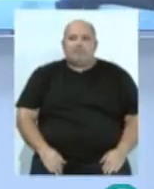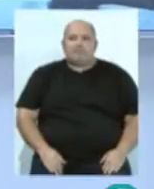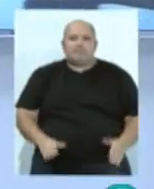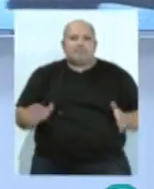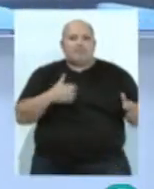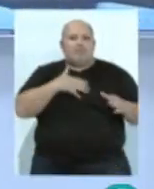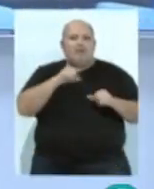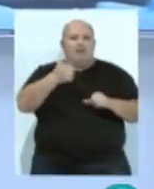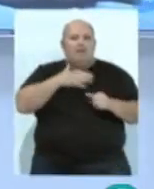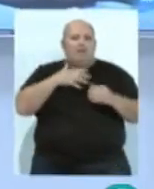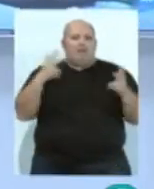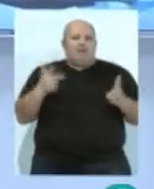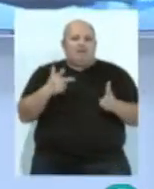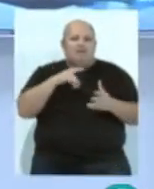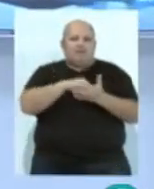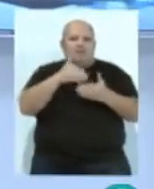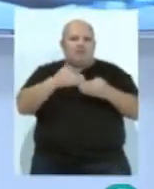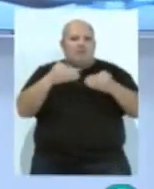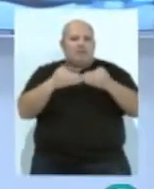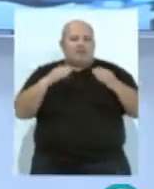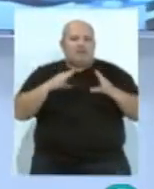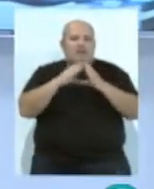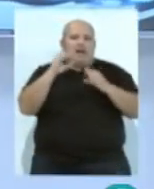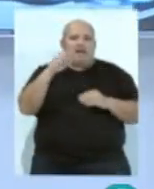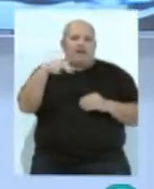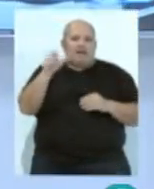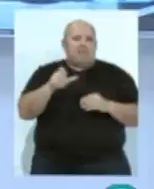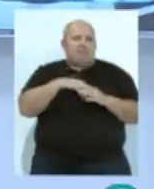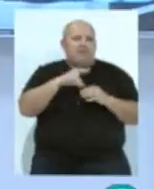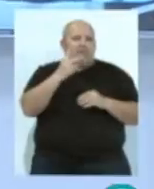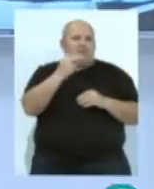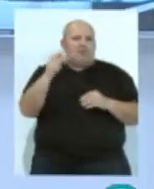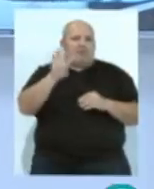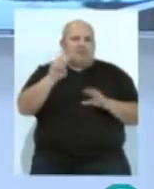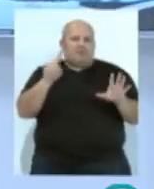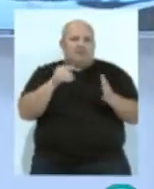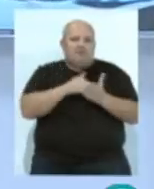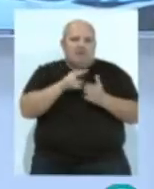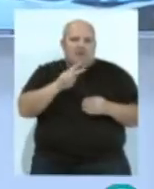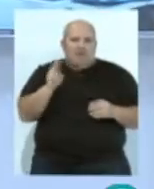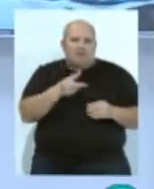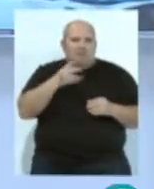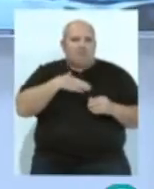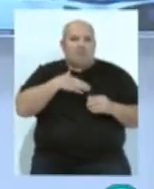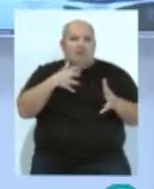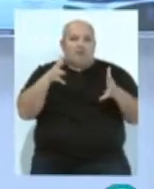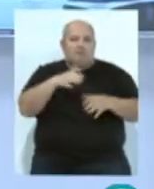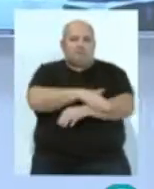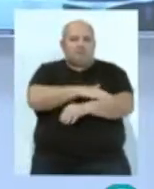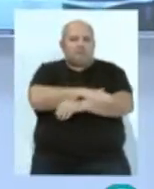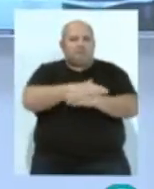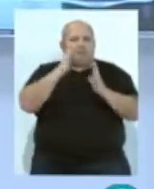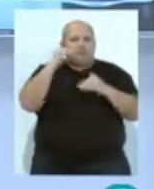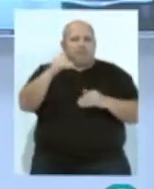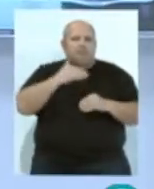Aprueban las obras de emergencia las murallas del Castillo de Santa Catalina por 246.000 euros. El Consejo de Ministros